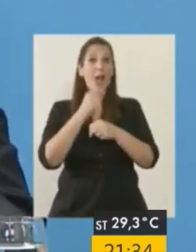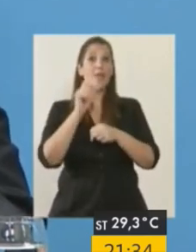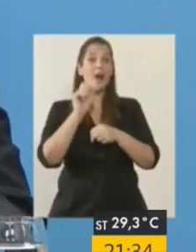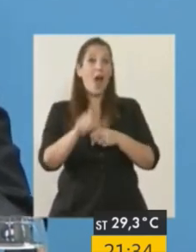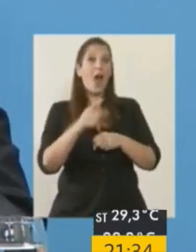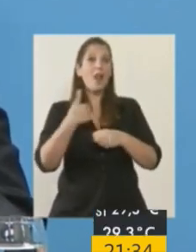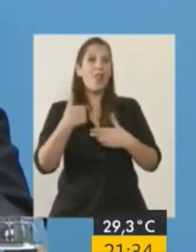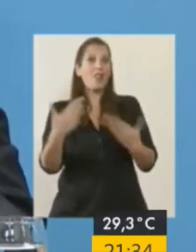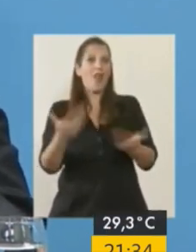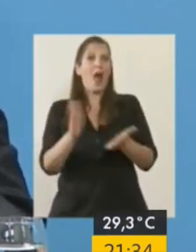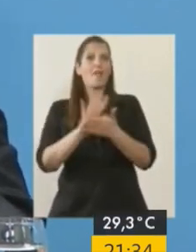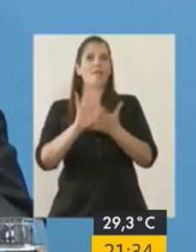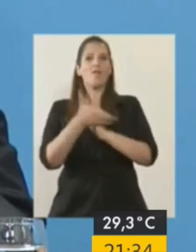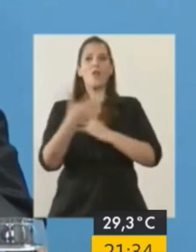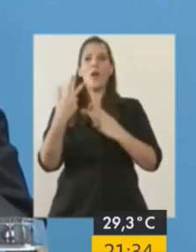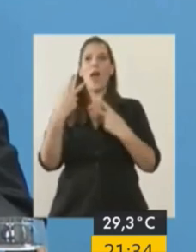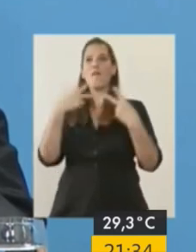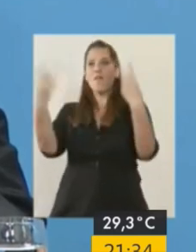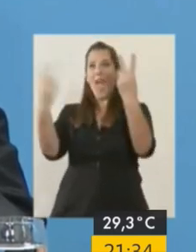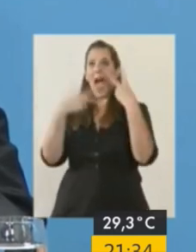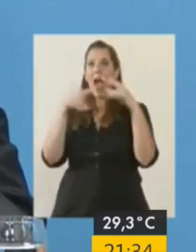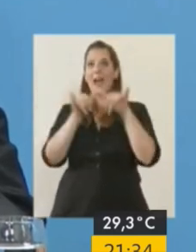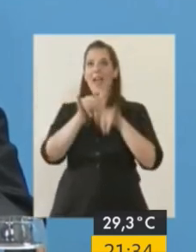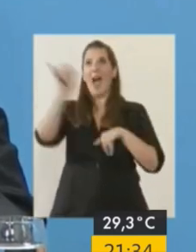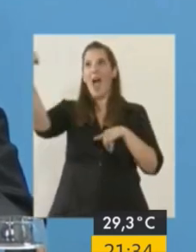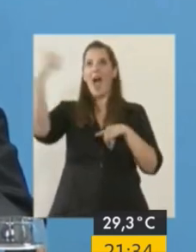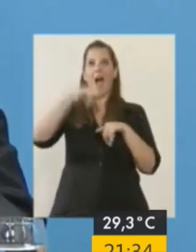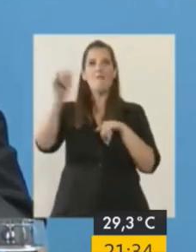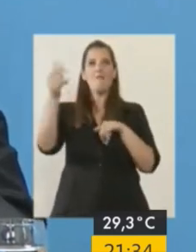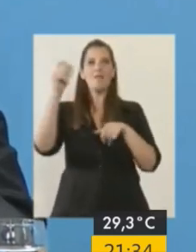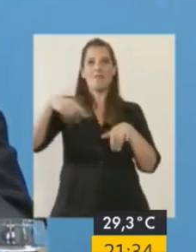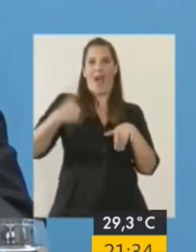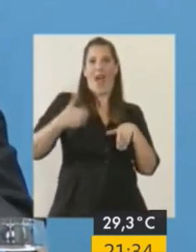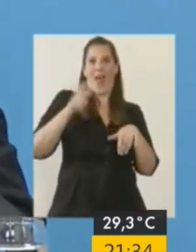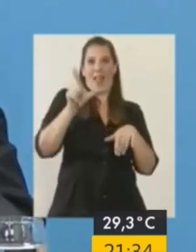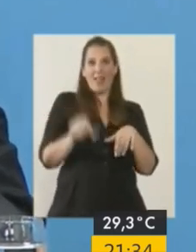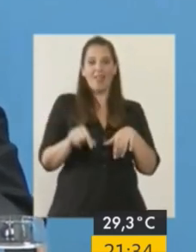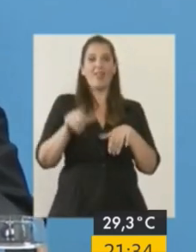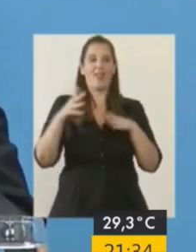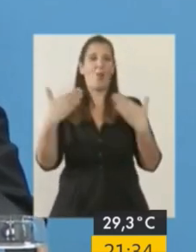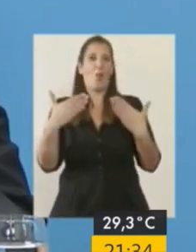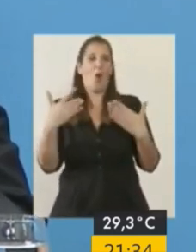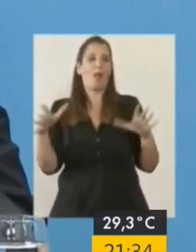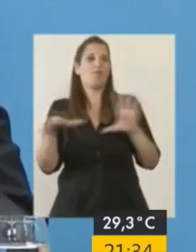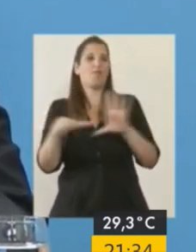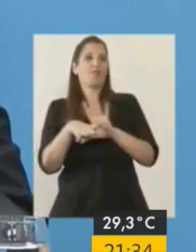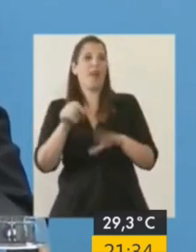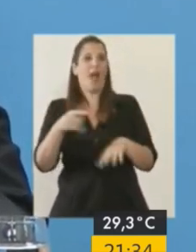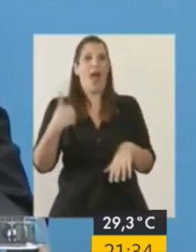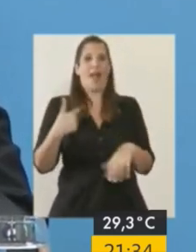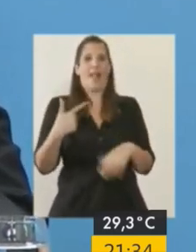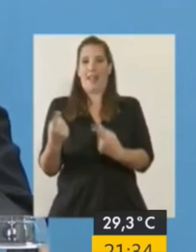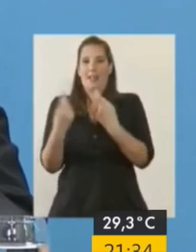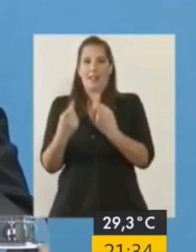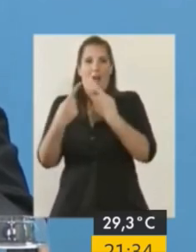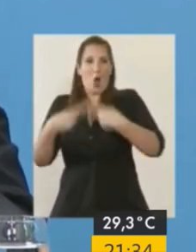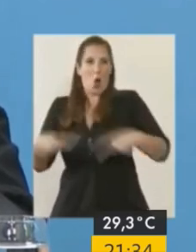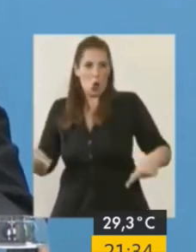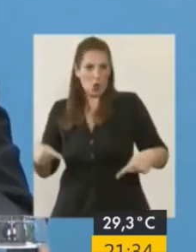oferta de cabotaje que esté acorde con las necesidades del país y de la aerolínea,